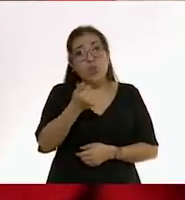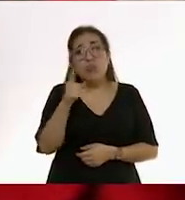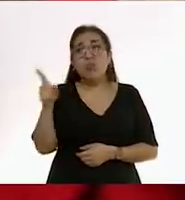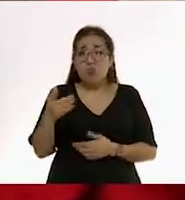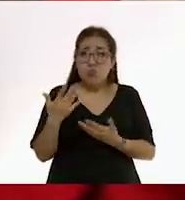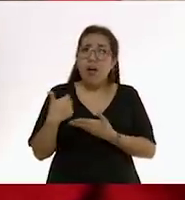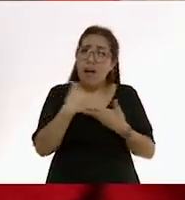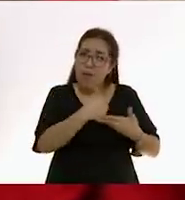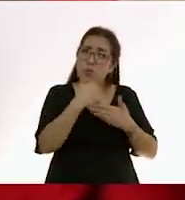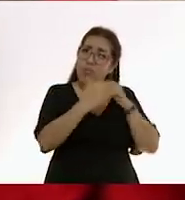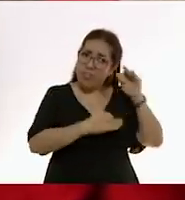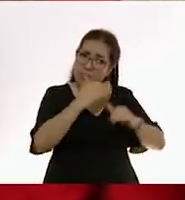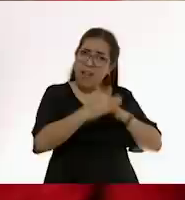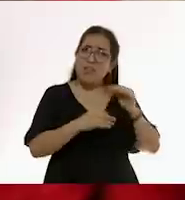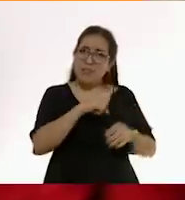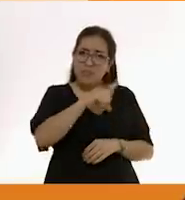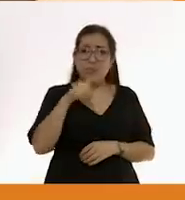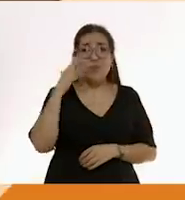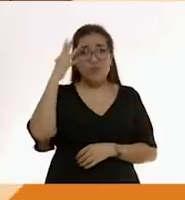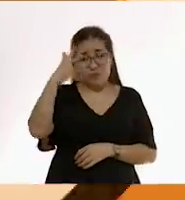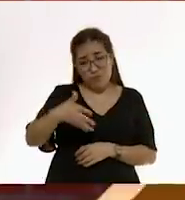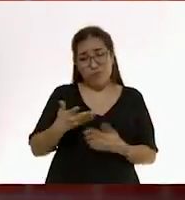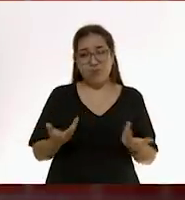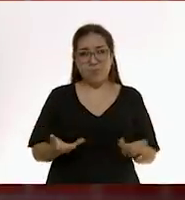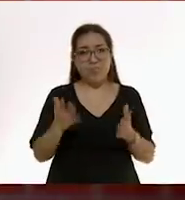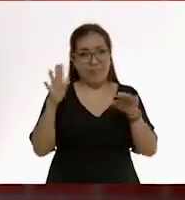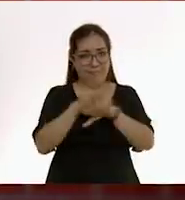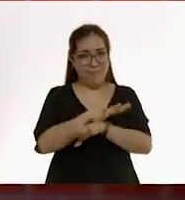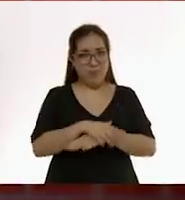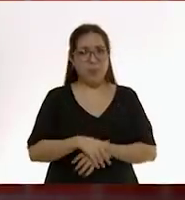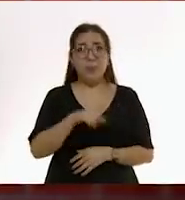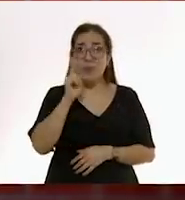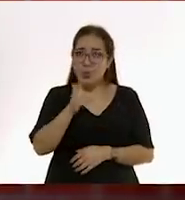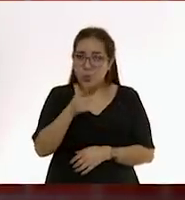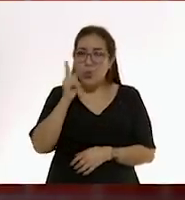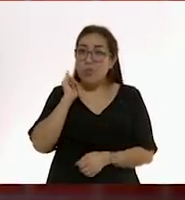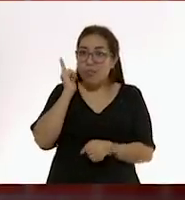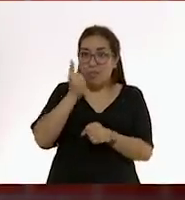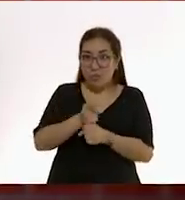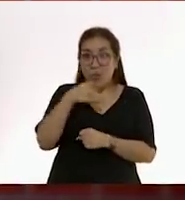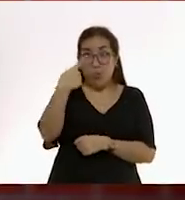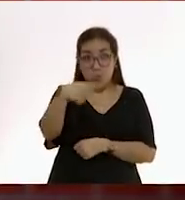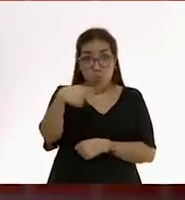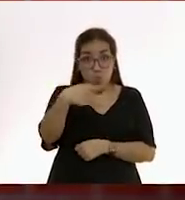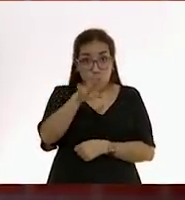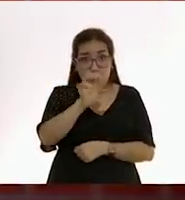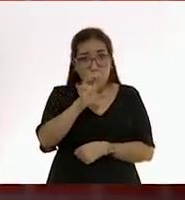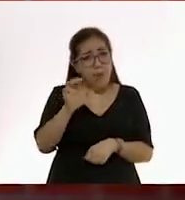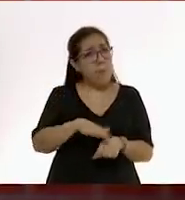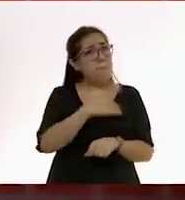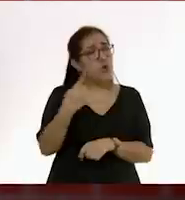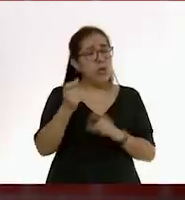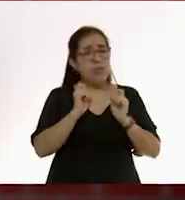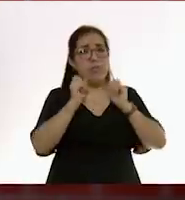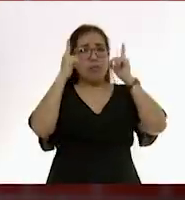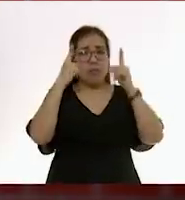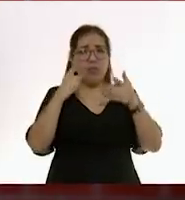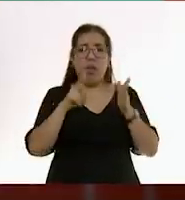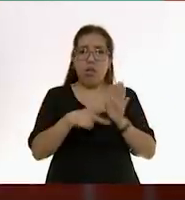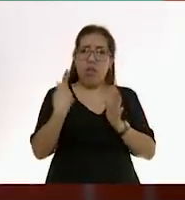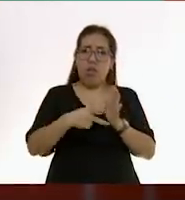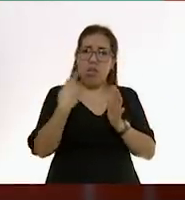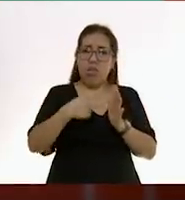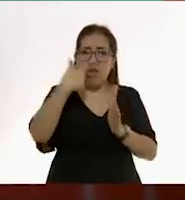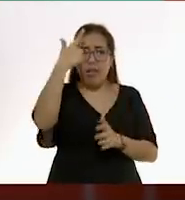respuesta, un día lo vas a dejar de ser. ¿Logras identificar las razones por las cuales tu bebé se despierta constantemente en la noche?